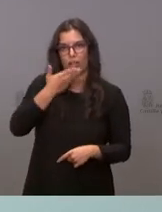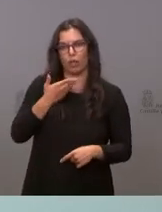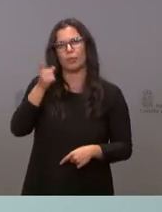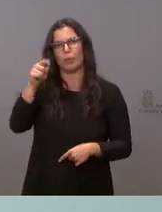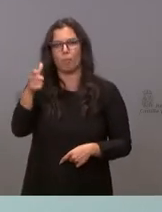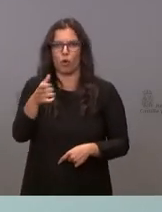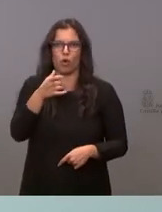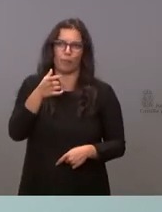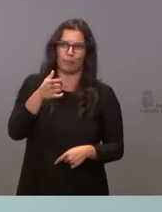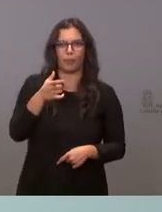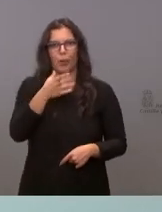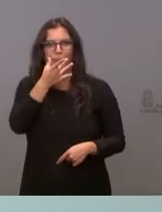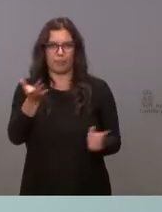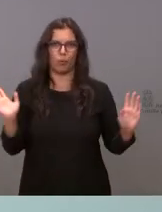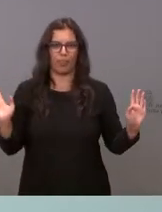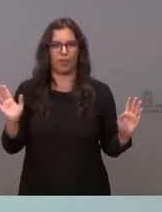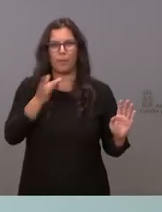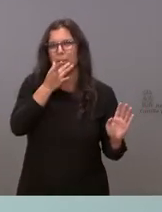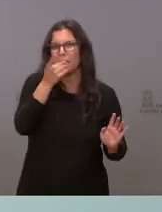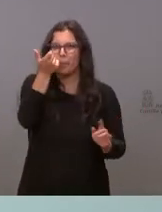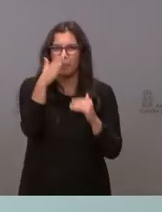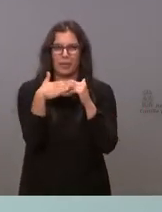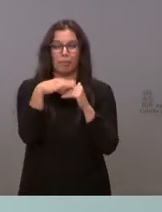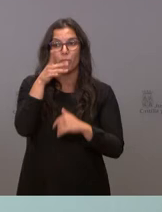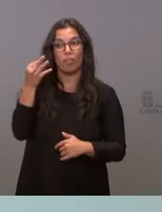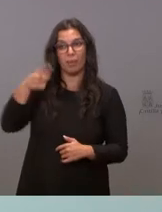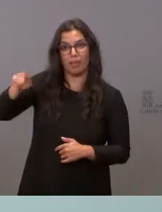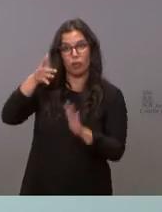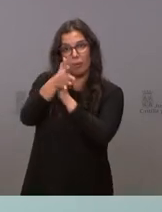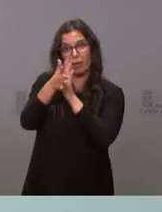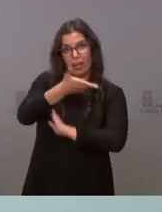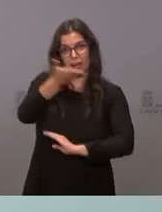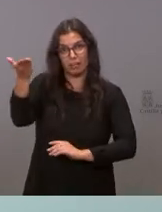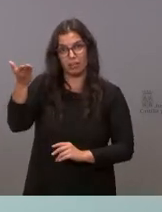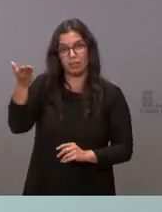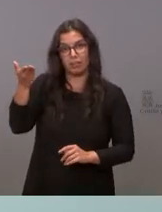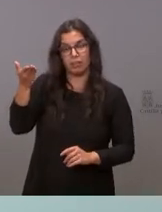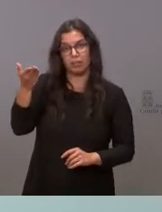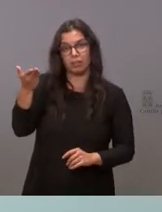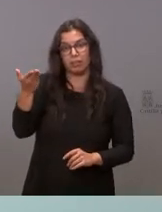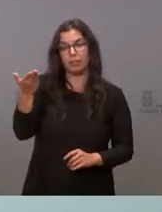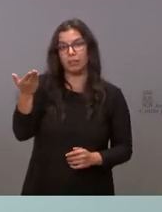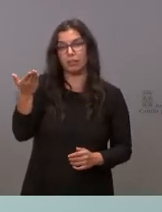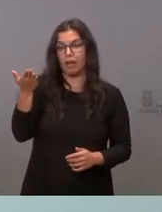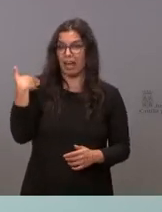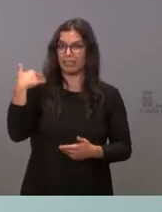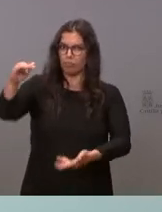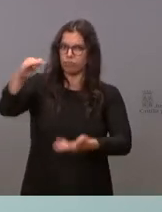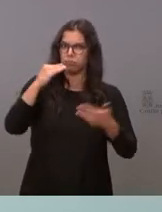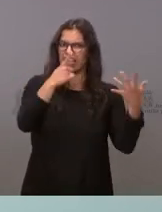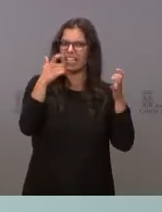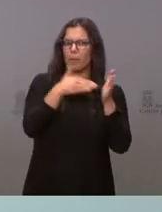de decencia. Porque tendrán que explicar a los ciudadanos de Castilla y León ¿Por qué hemos bajado de 600.000